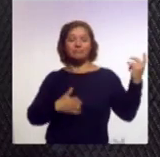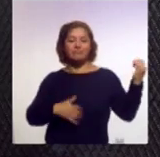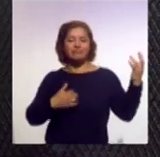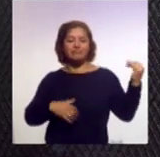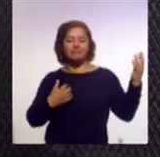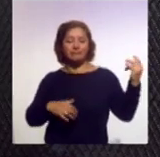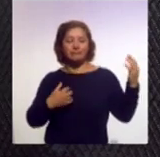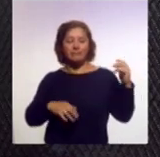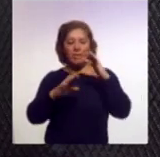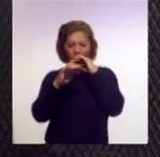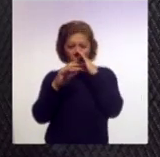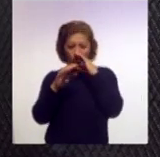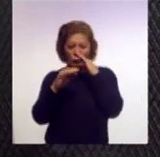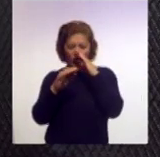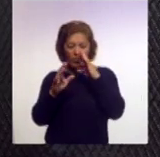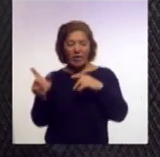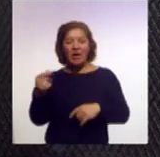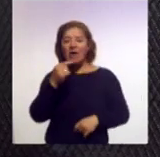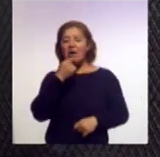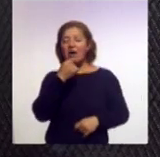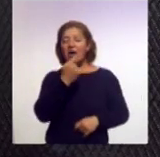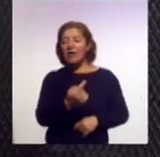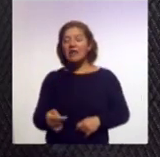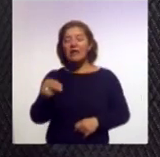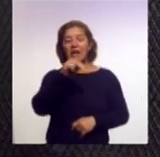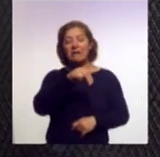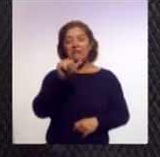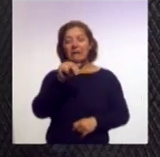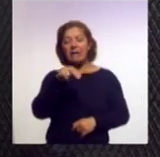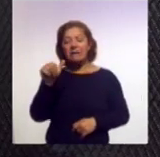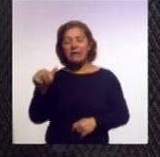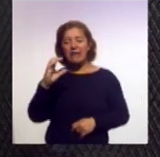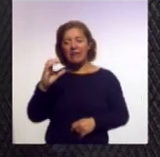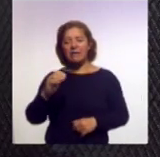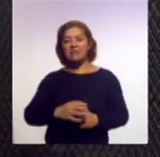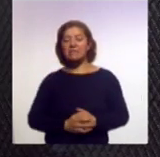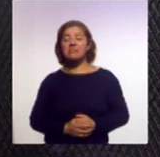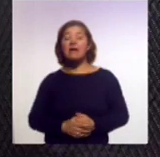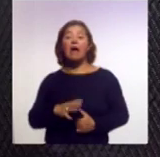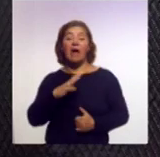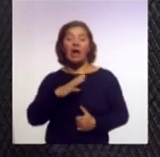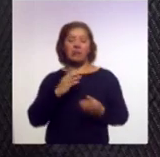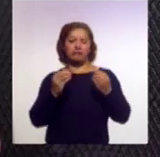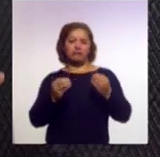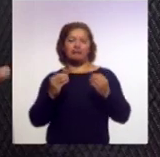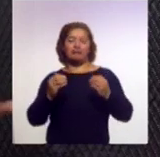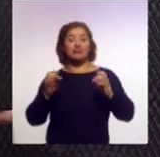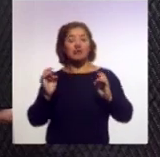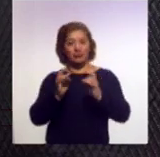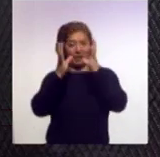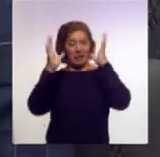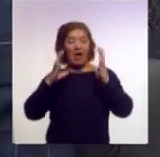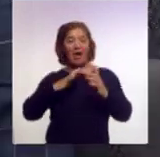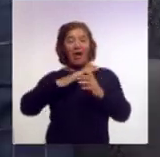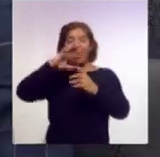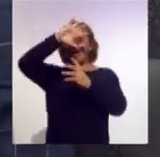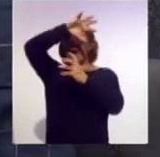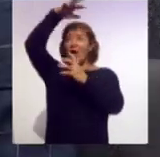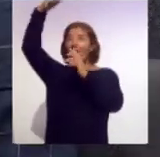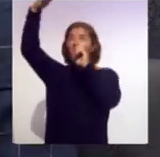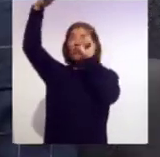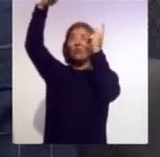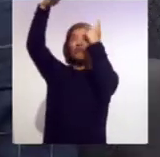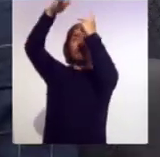viento de los niños de Nanacamilpa, hay muchísimas sorpresas, habrá planetarios y por